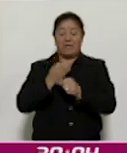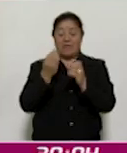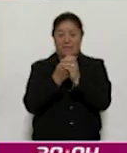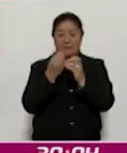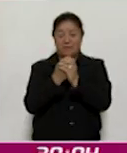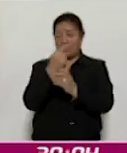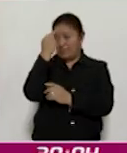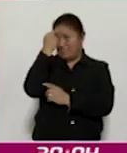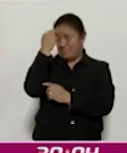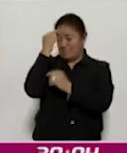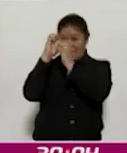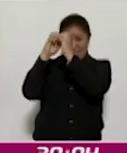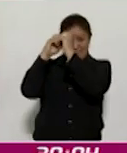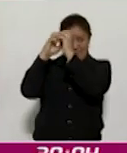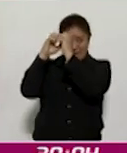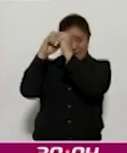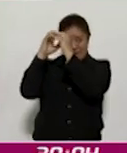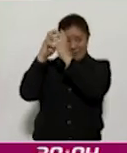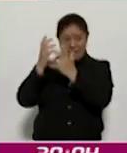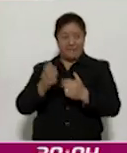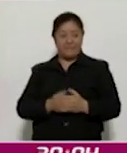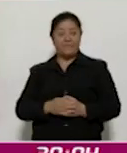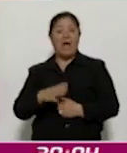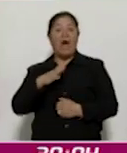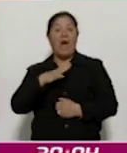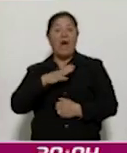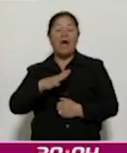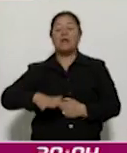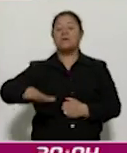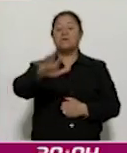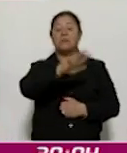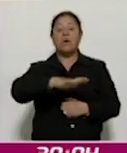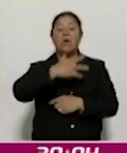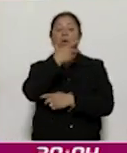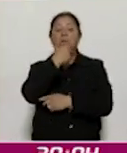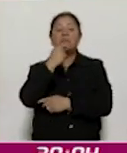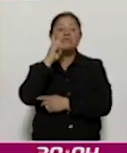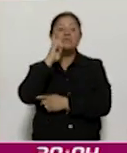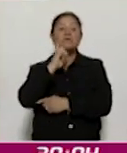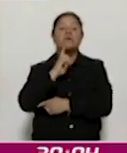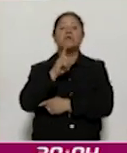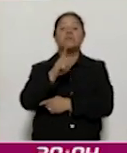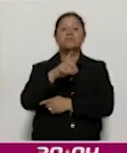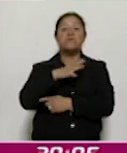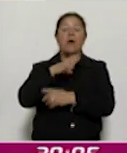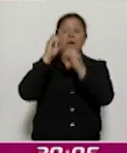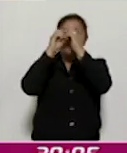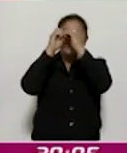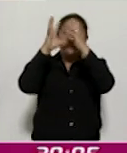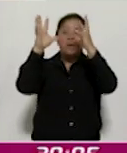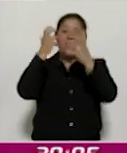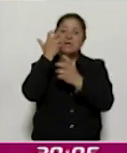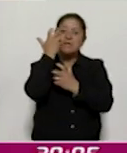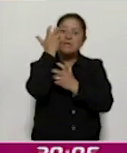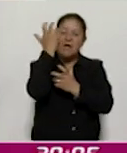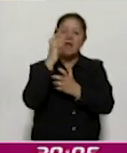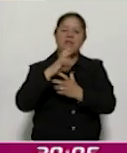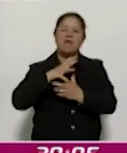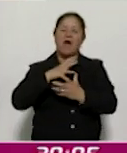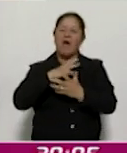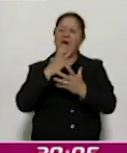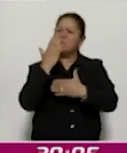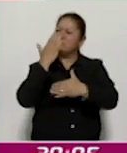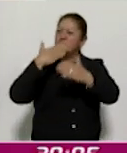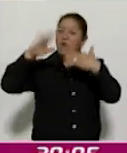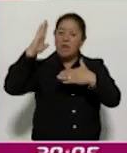forjen ustedes a hombres y mujeres que tengan el sueño de ser grandes y que sean grandes en la